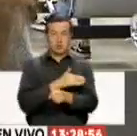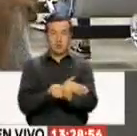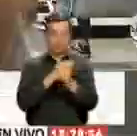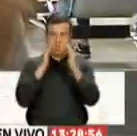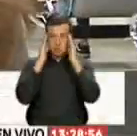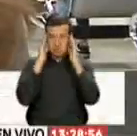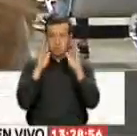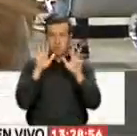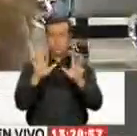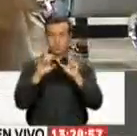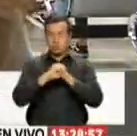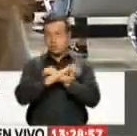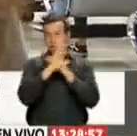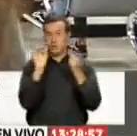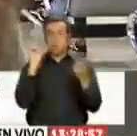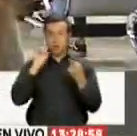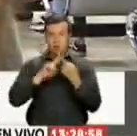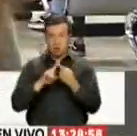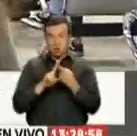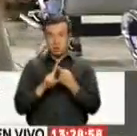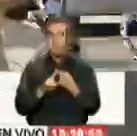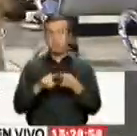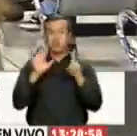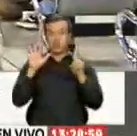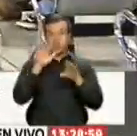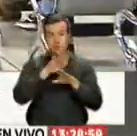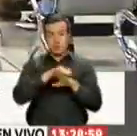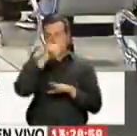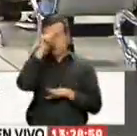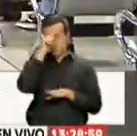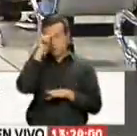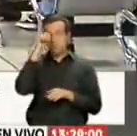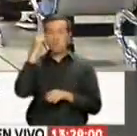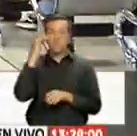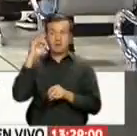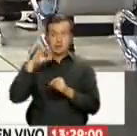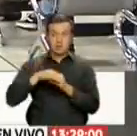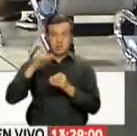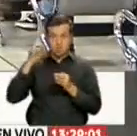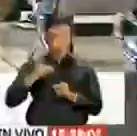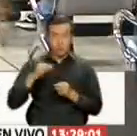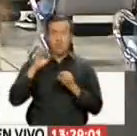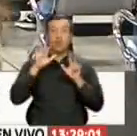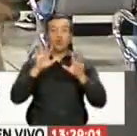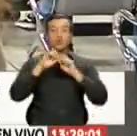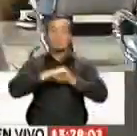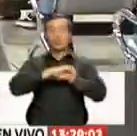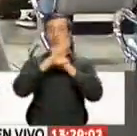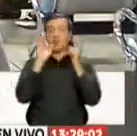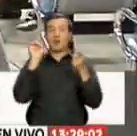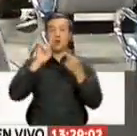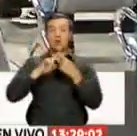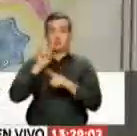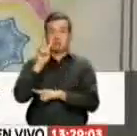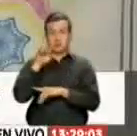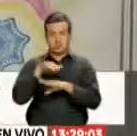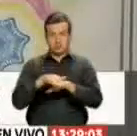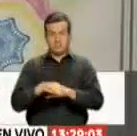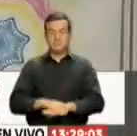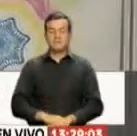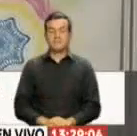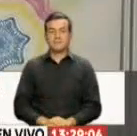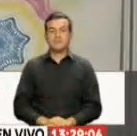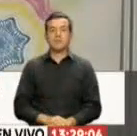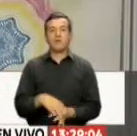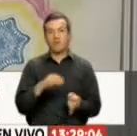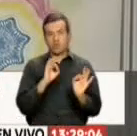atendiendo De 8 de la mañana A 18 horas Y el domingo Día de elecciones Atenderemos De 8 de la mañana A 14 horas De